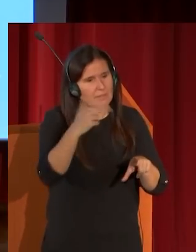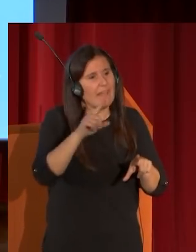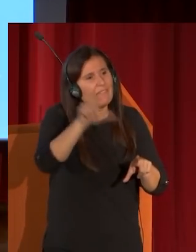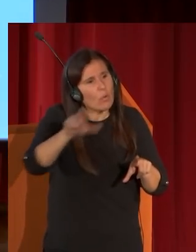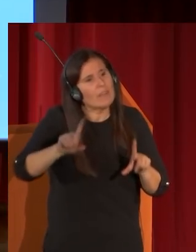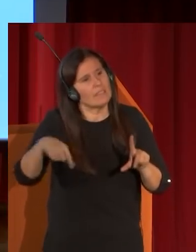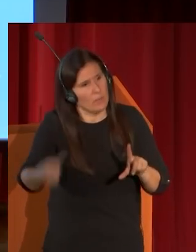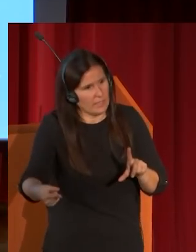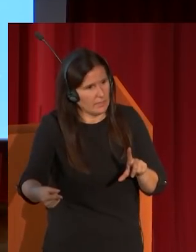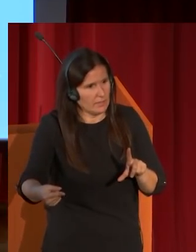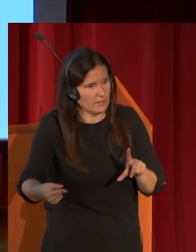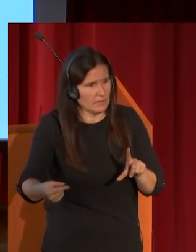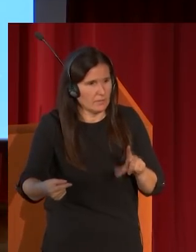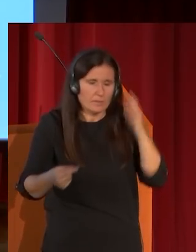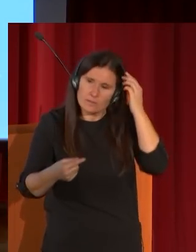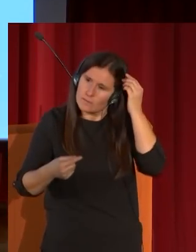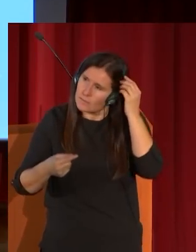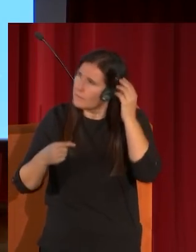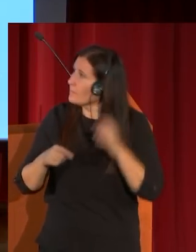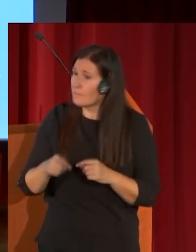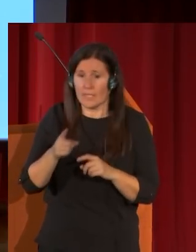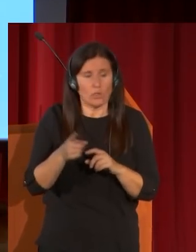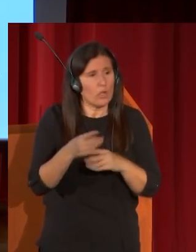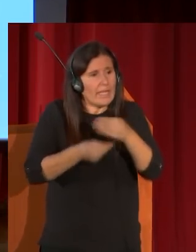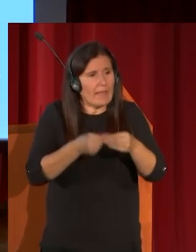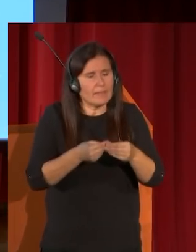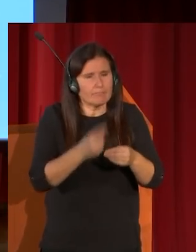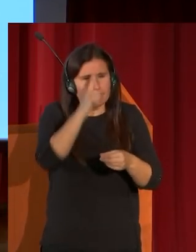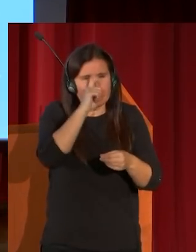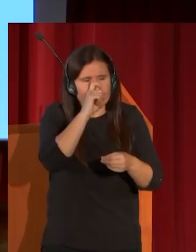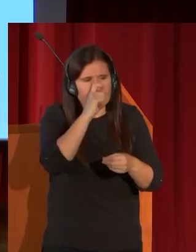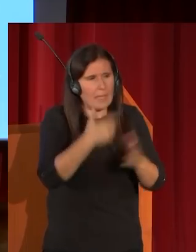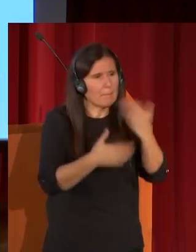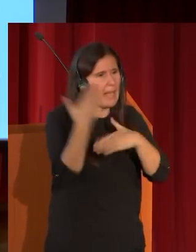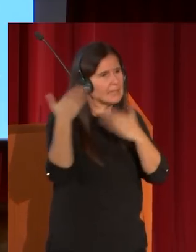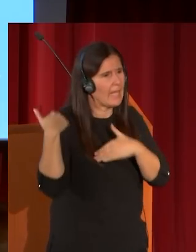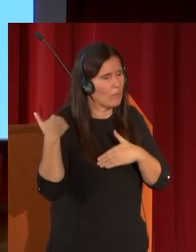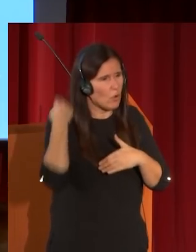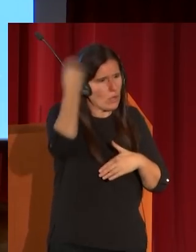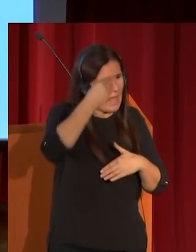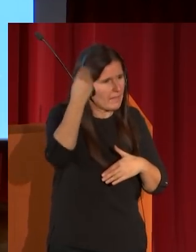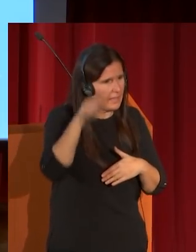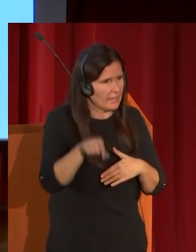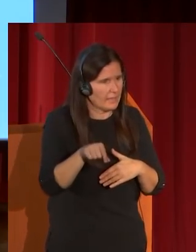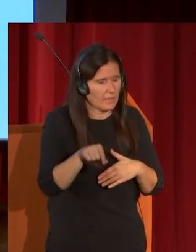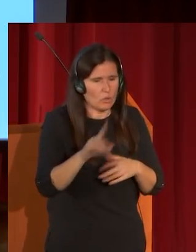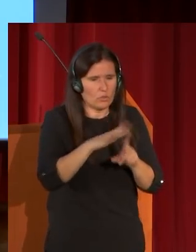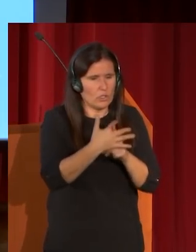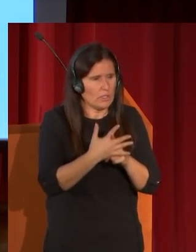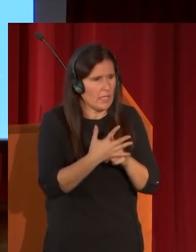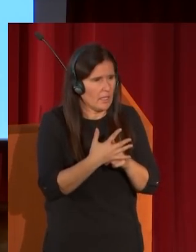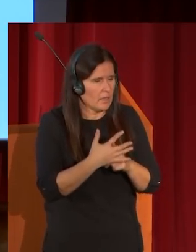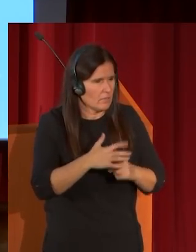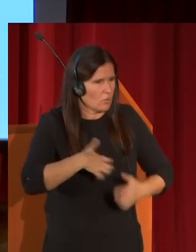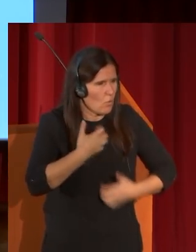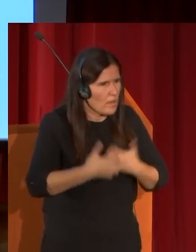en ellas hace una recreación de ese pasado nazarí en donde pues hay escenas de crueldad escenas